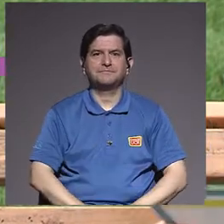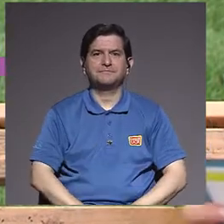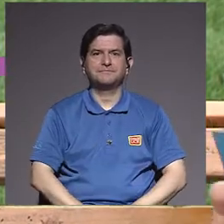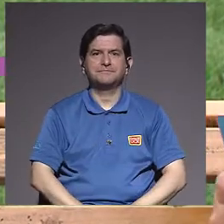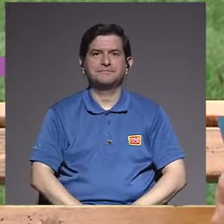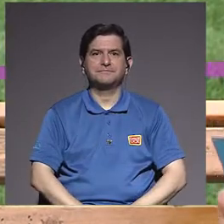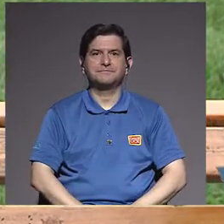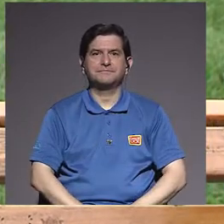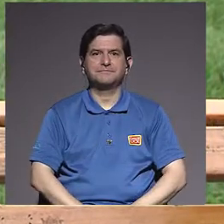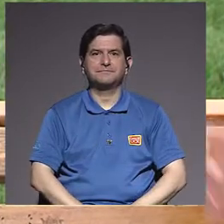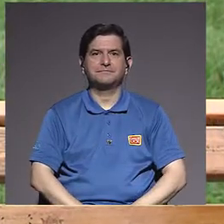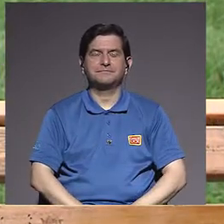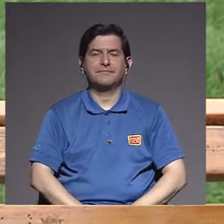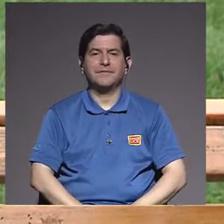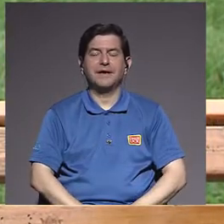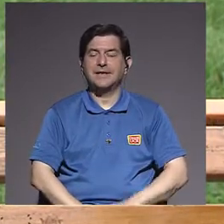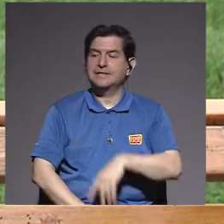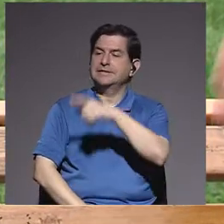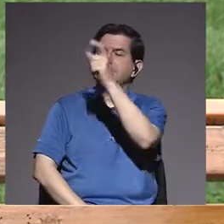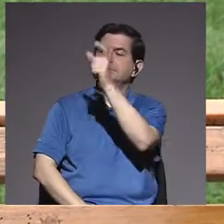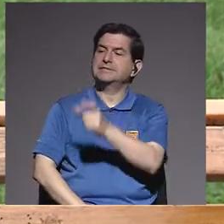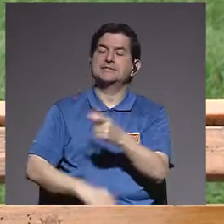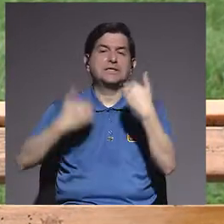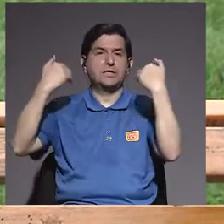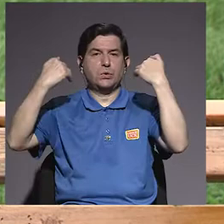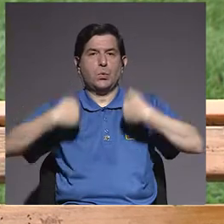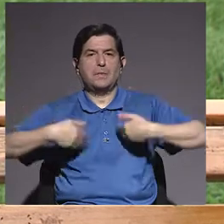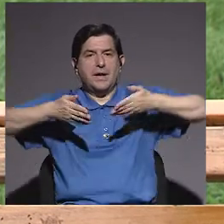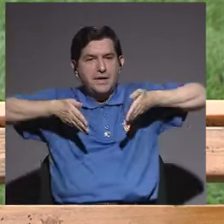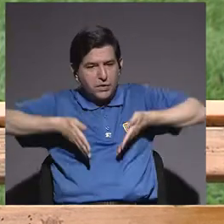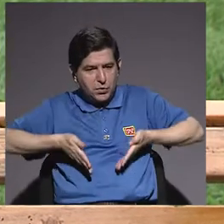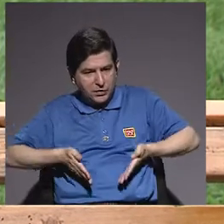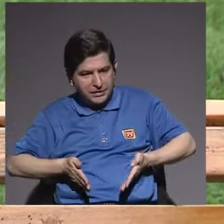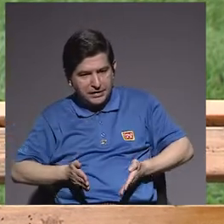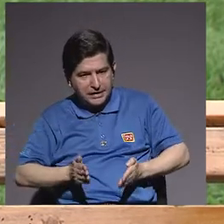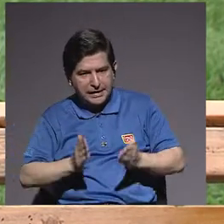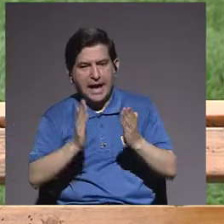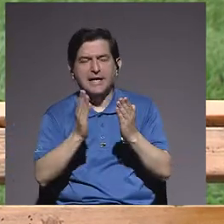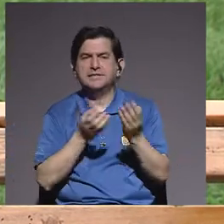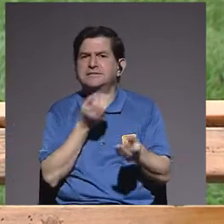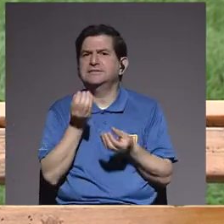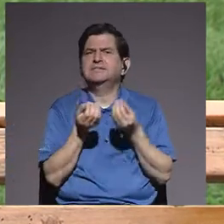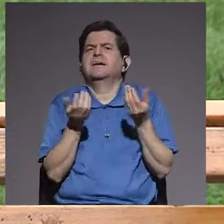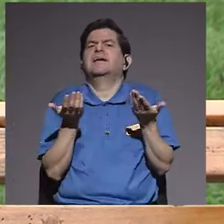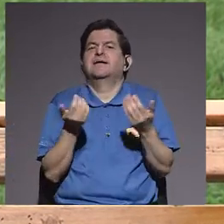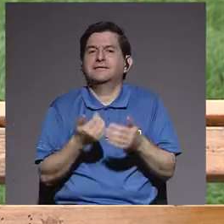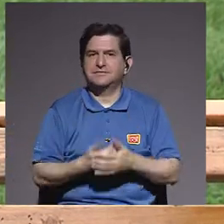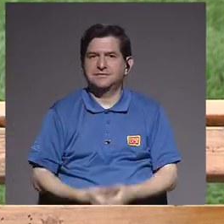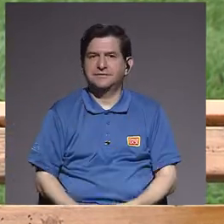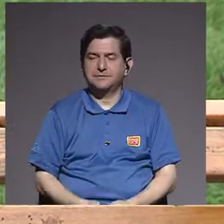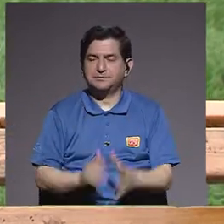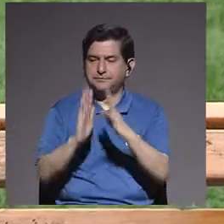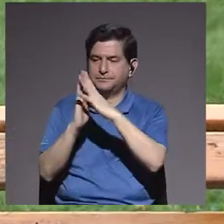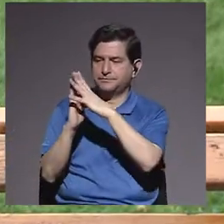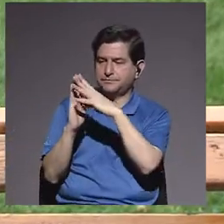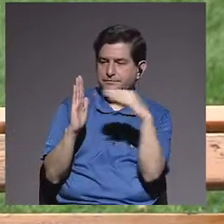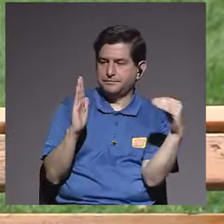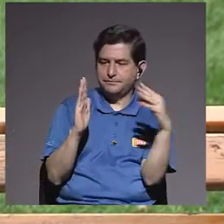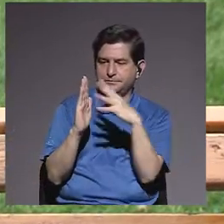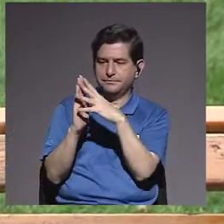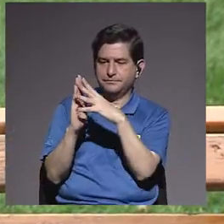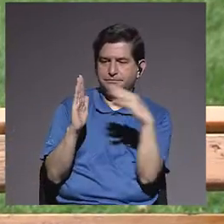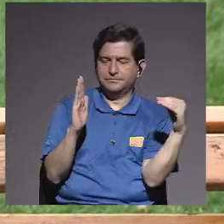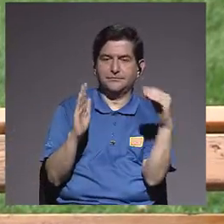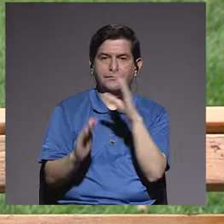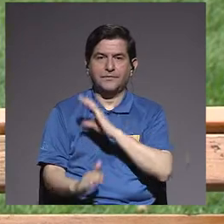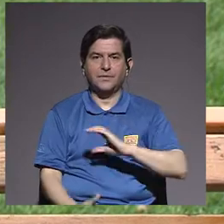Entonces, el ser humano nace y lo que hace es copiar las